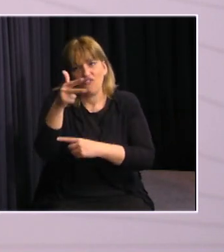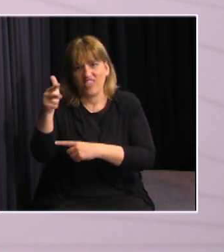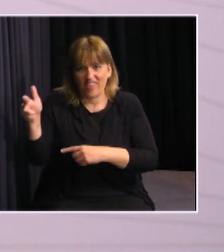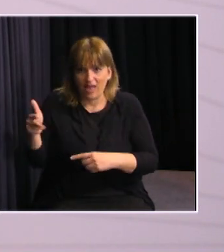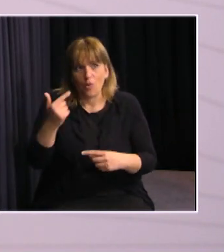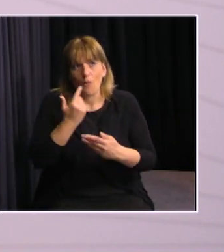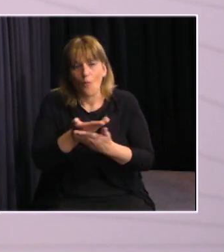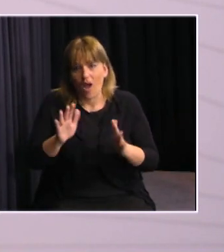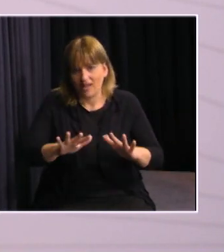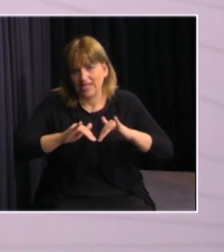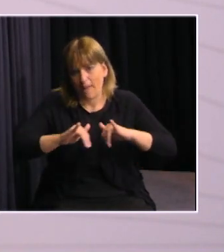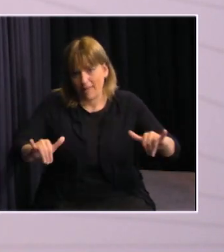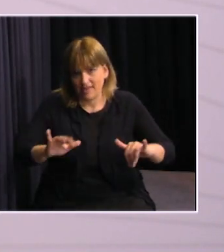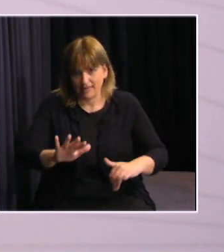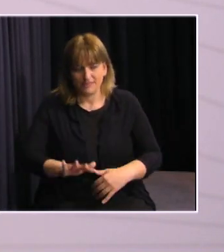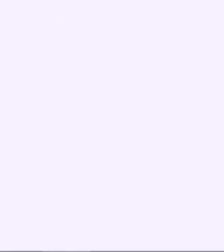integran esta campaña.